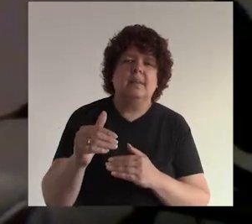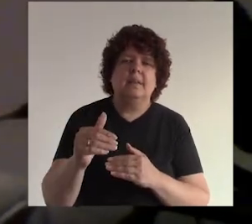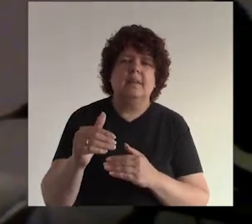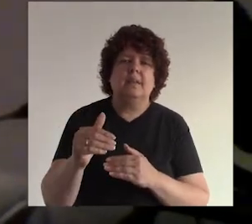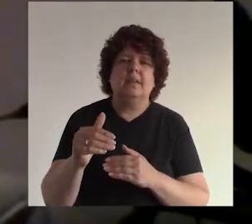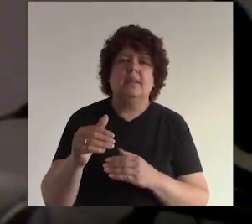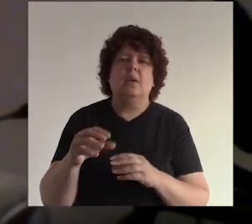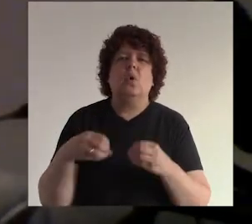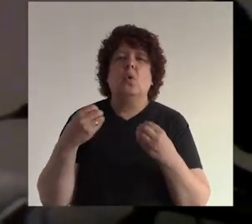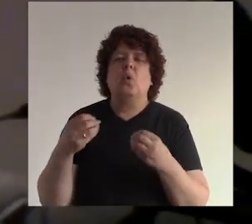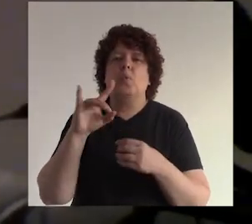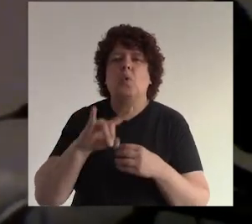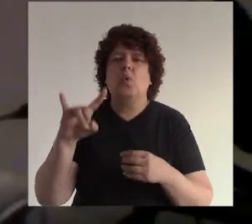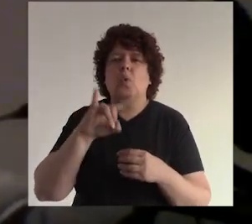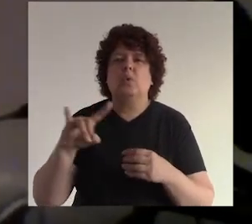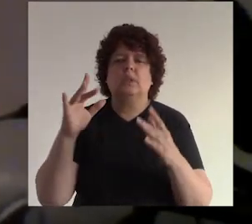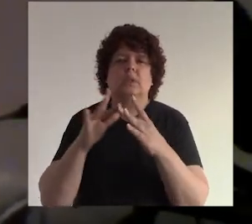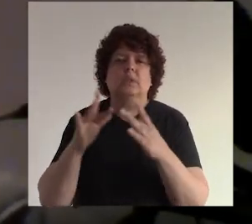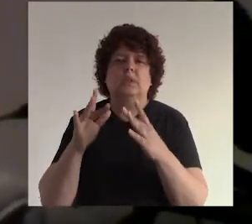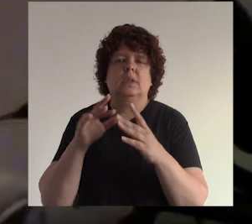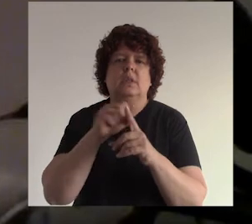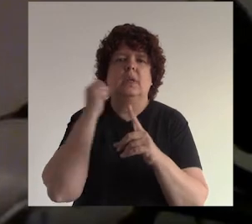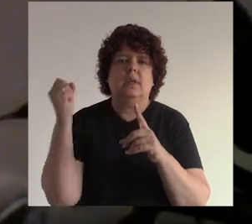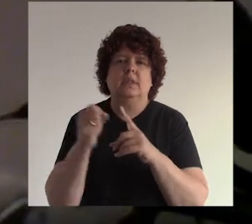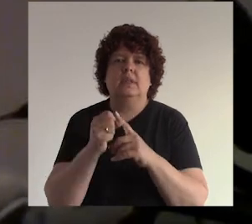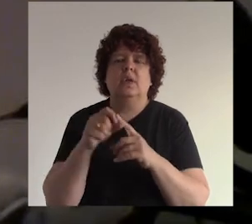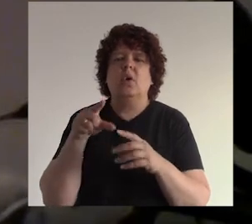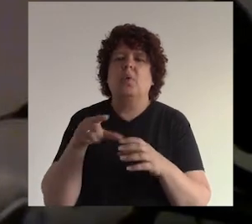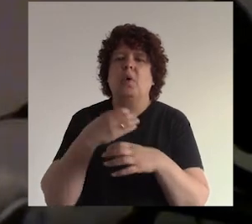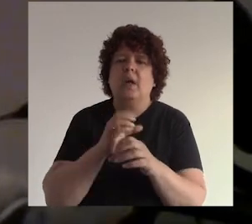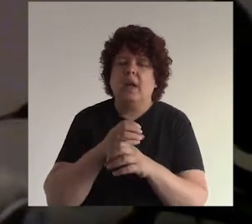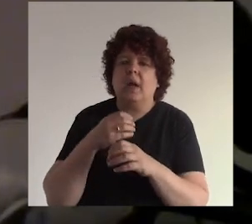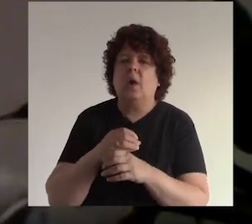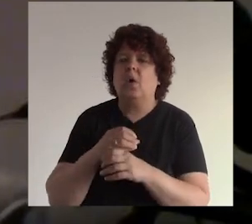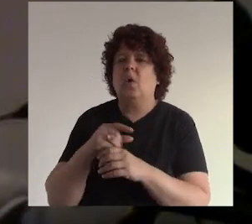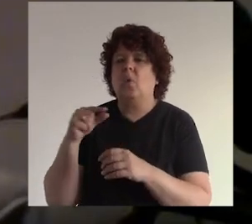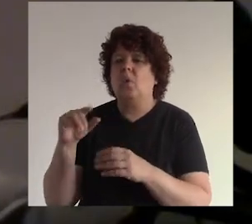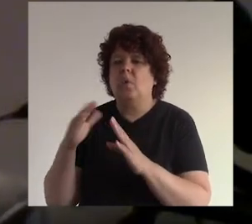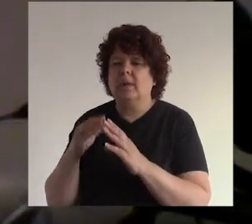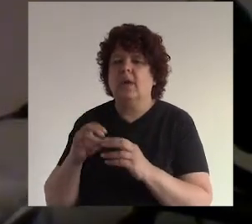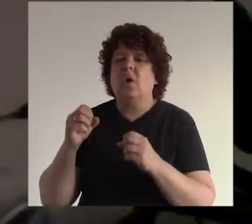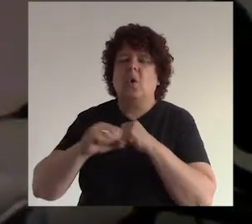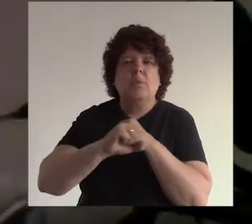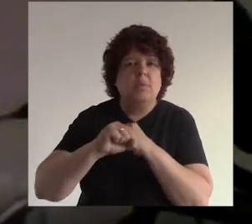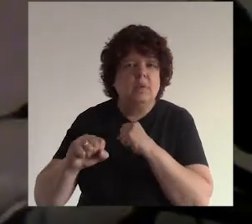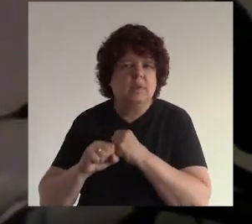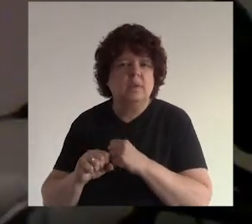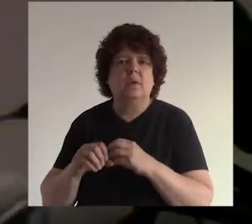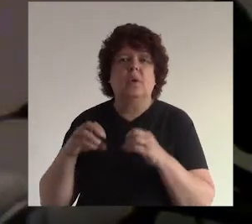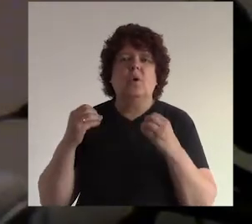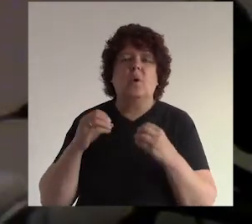de cómo se utiliza la red social o sea cómo creo una cuenta cómo hago una publicación